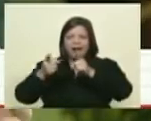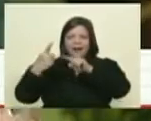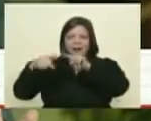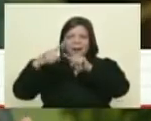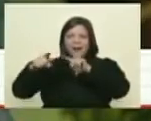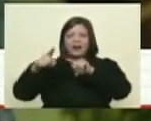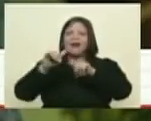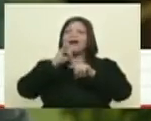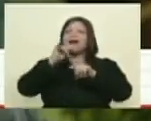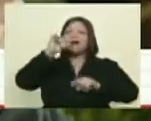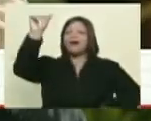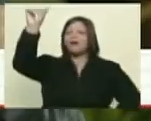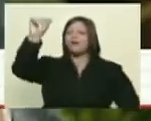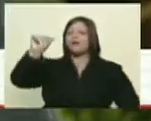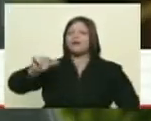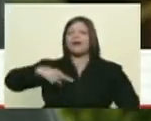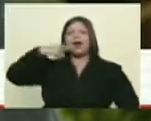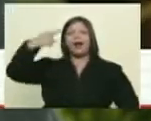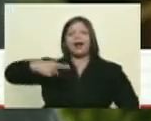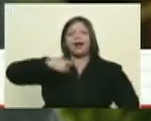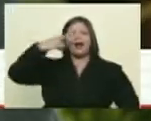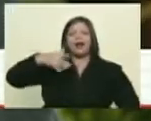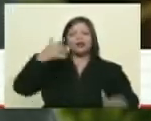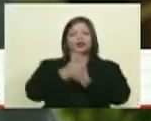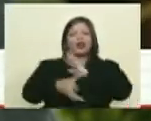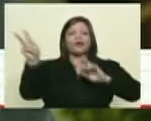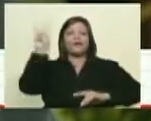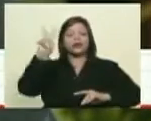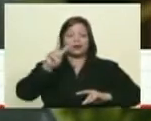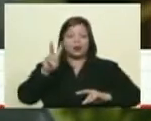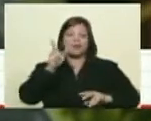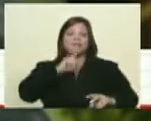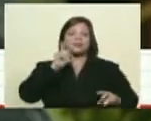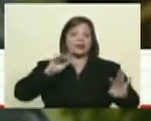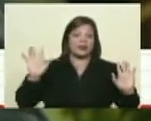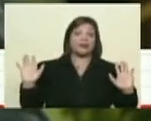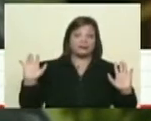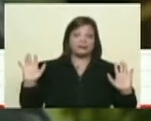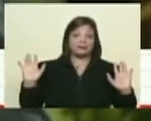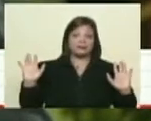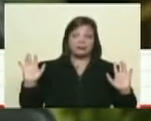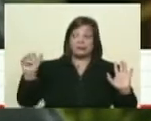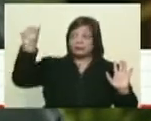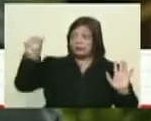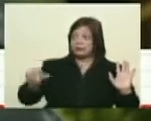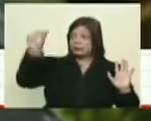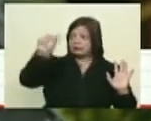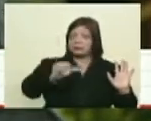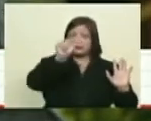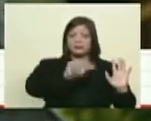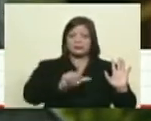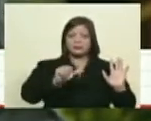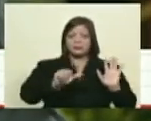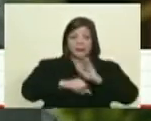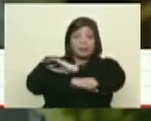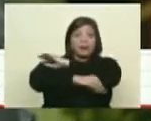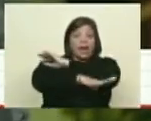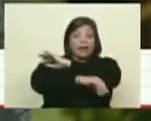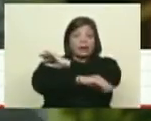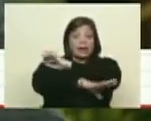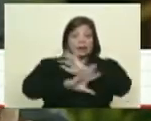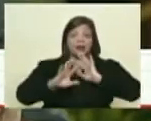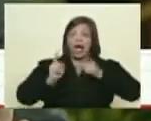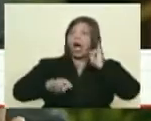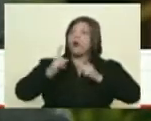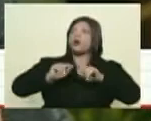lo que ahora llaman el relato internacional sobre Venezuela ahora ese relato esas matrices han echado raíces y hay